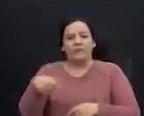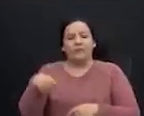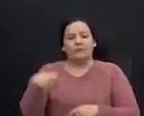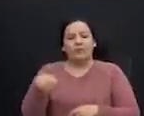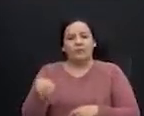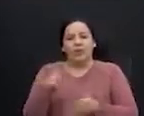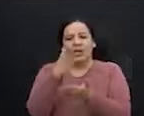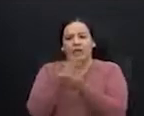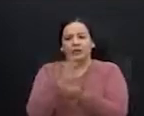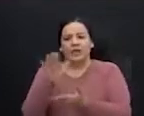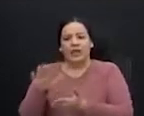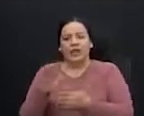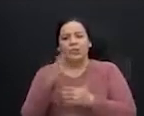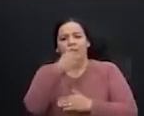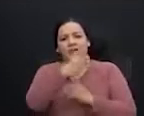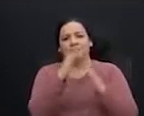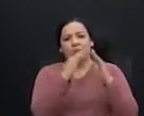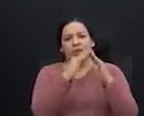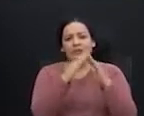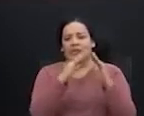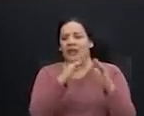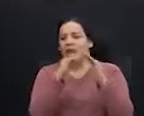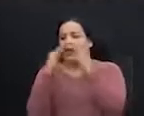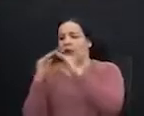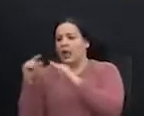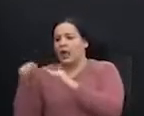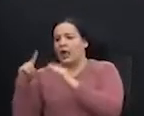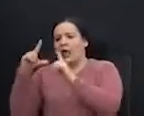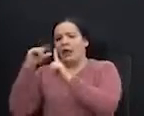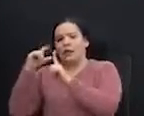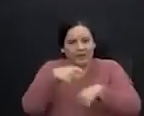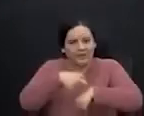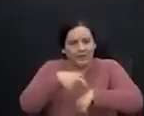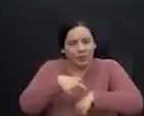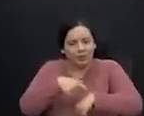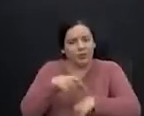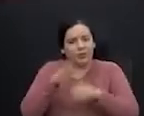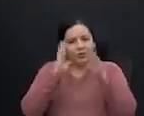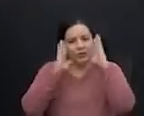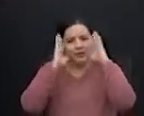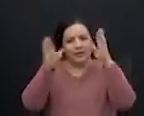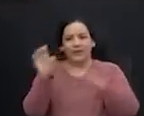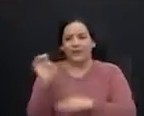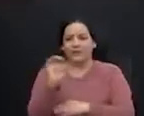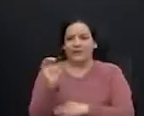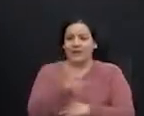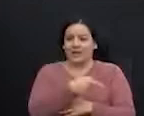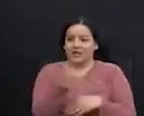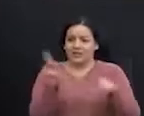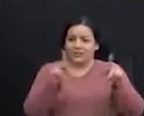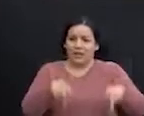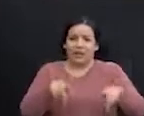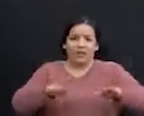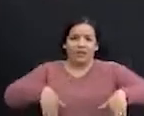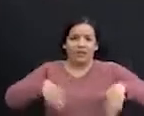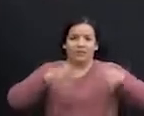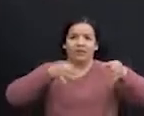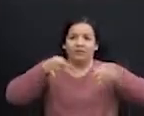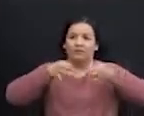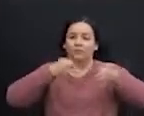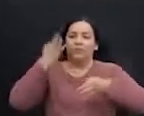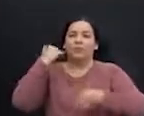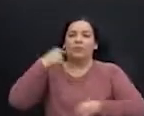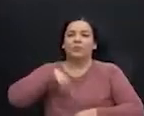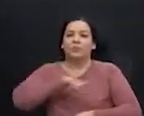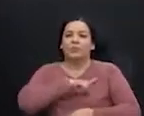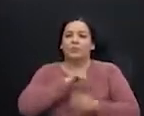casa, están alquilando en otro lugar para no contagiar a su familia. Y a esas personas no se les ha explicado por qué aquí